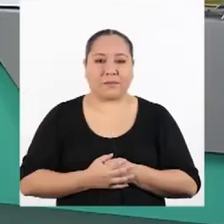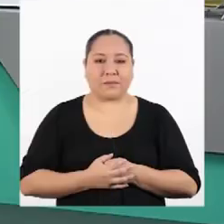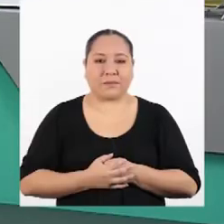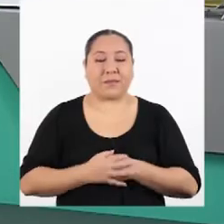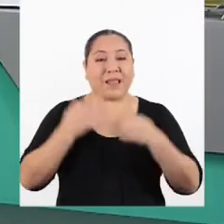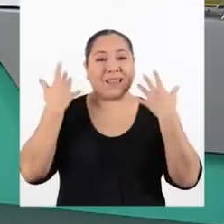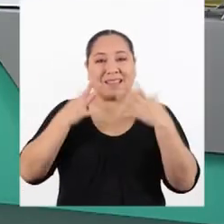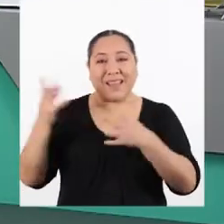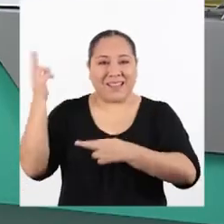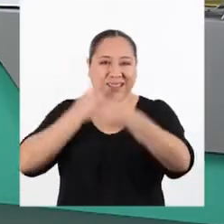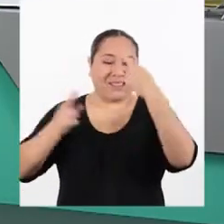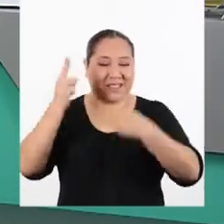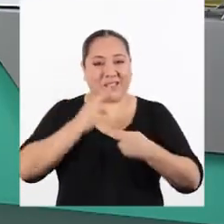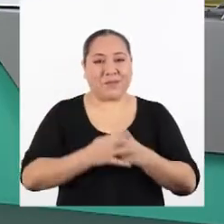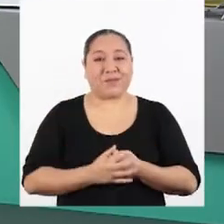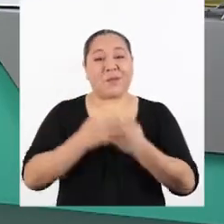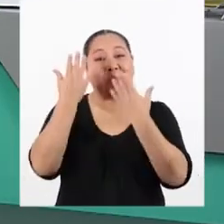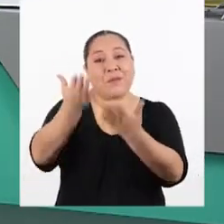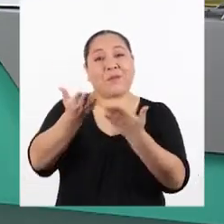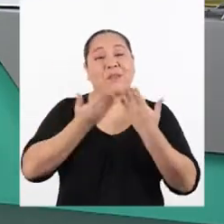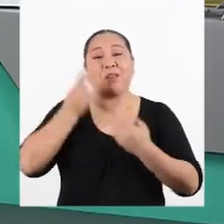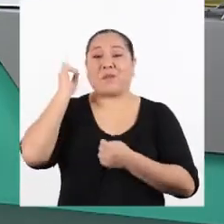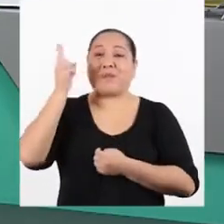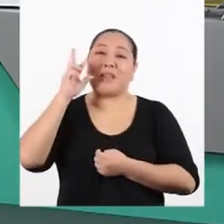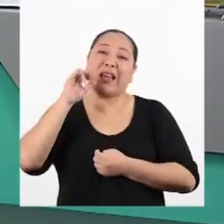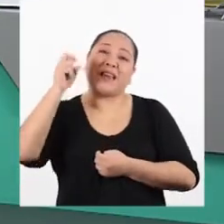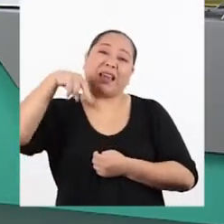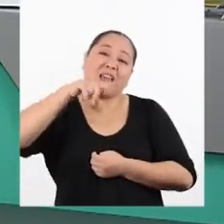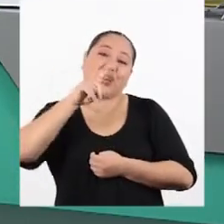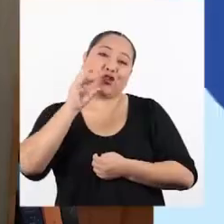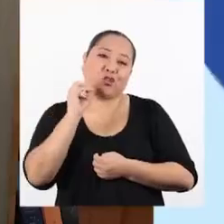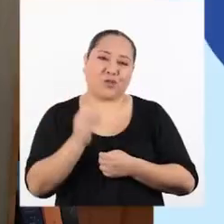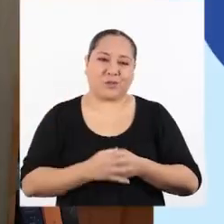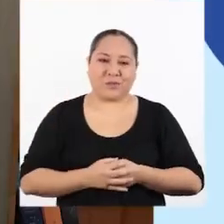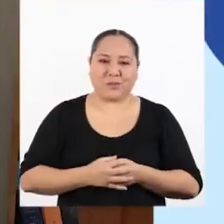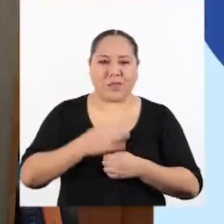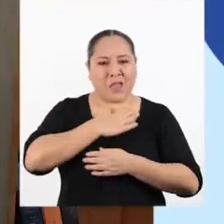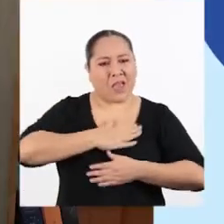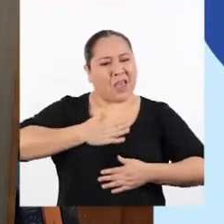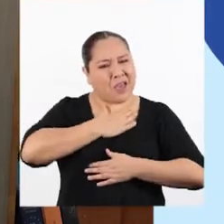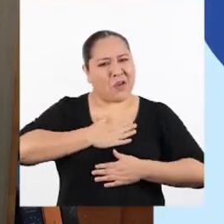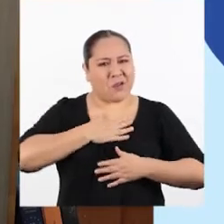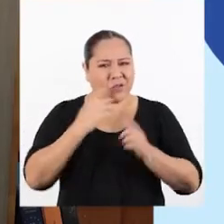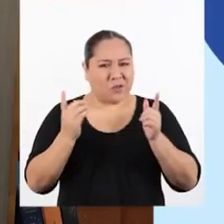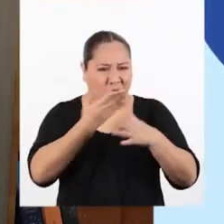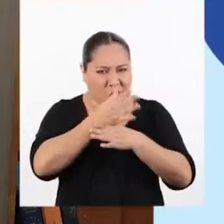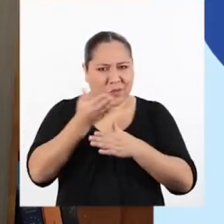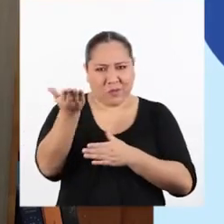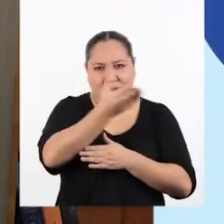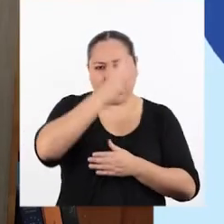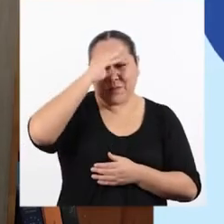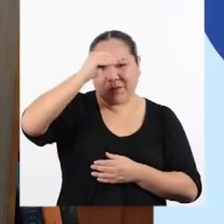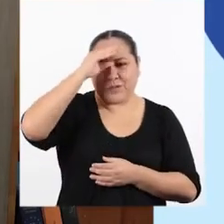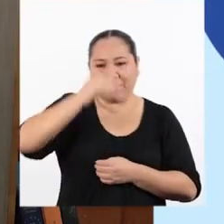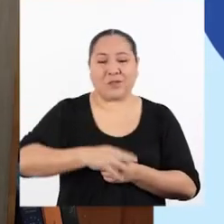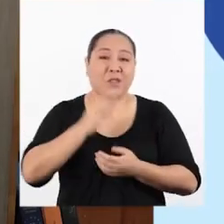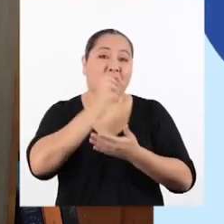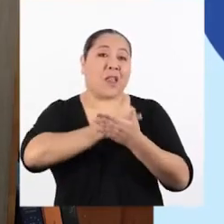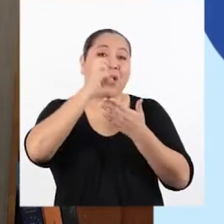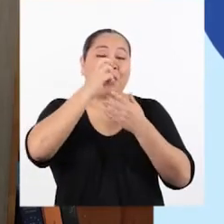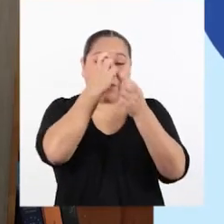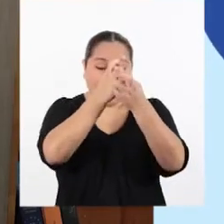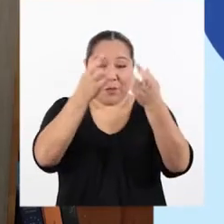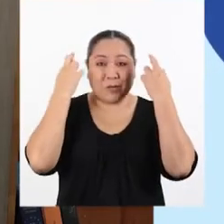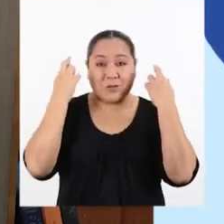Ya estamos de vuelta. Bienvenido, profesor Renzo Martínez. Qué gusto de estar con ustedes, chicas y chicos de la promo